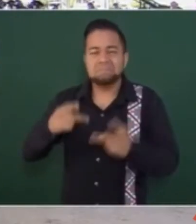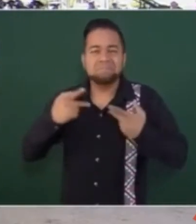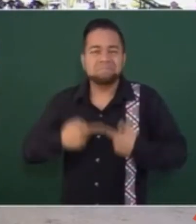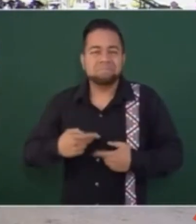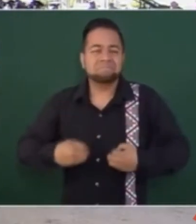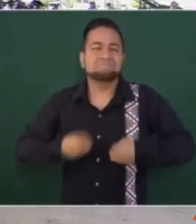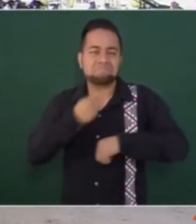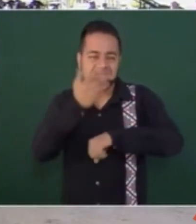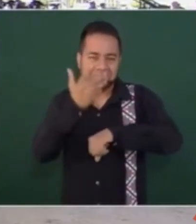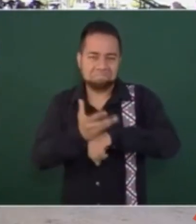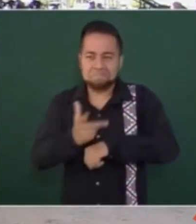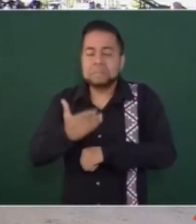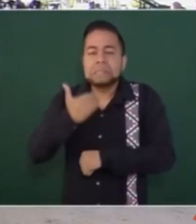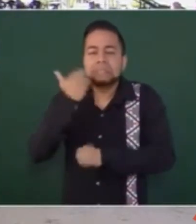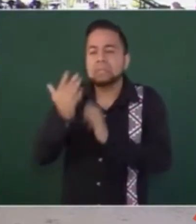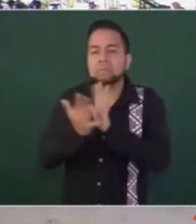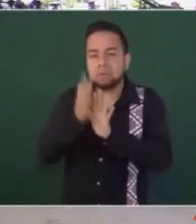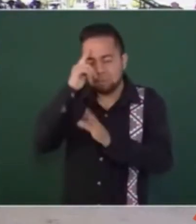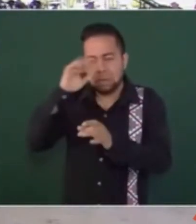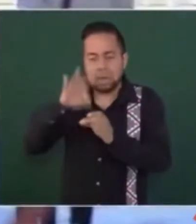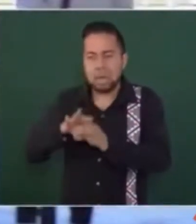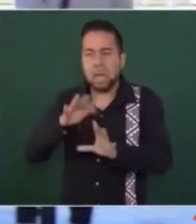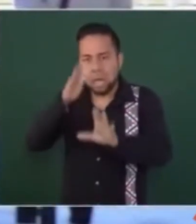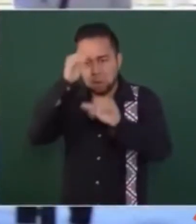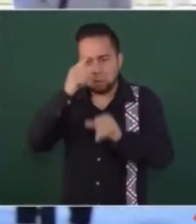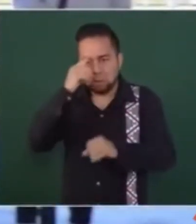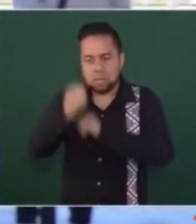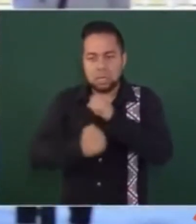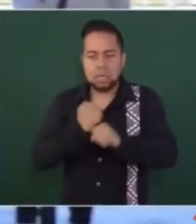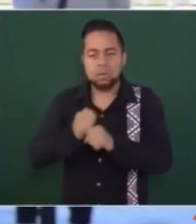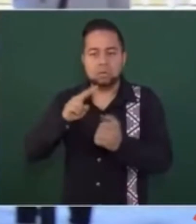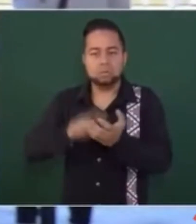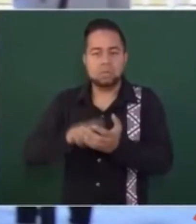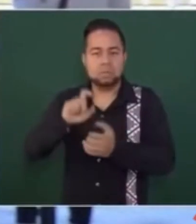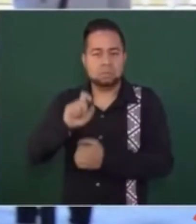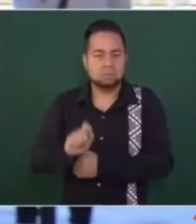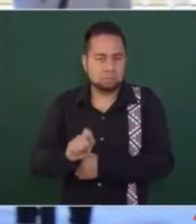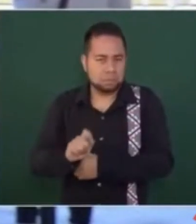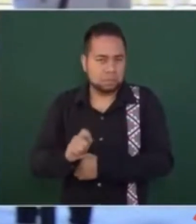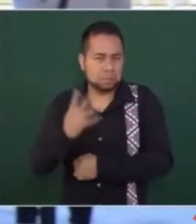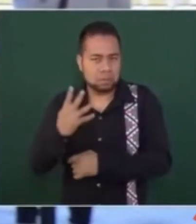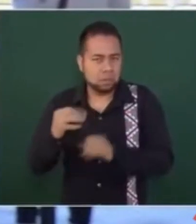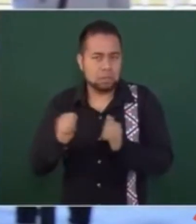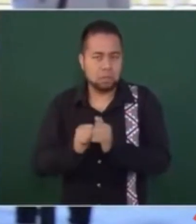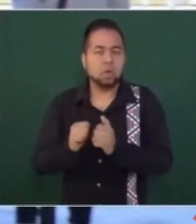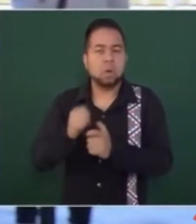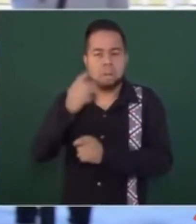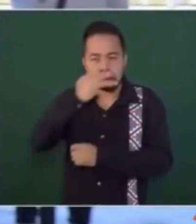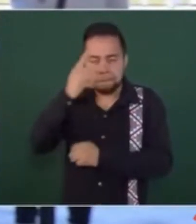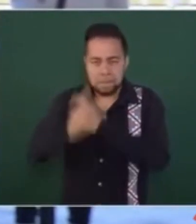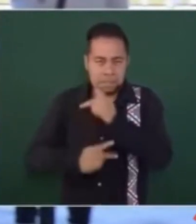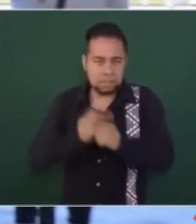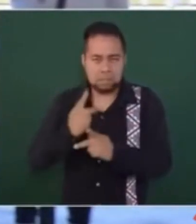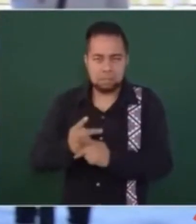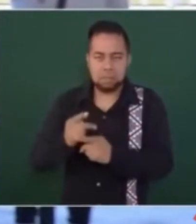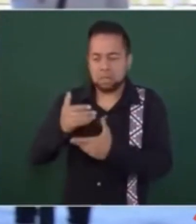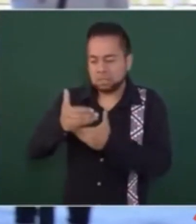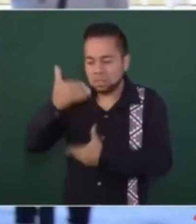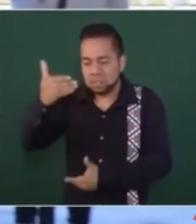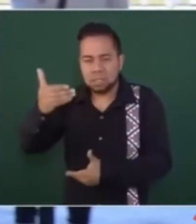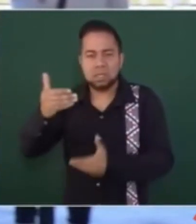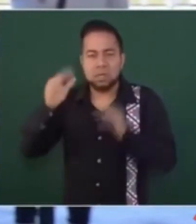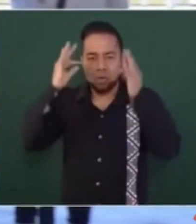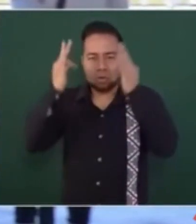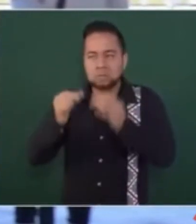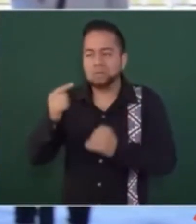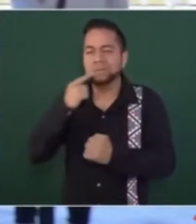electoral. Se había decretado de que iban a poder votar en este 2024 con el pasaporte y la cédula consular. Lamentablemente